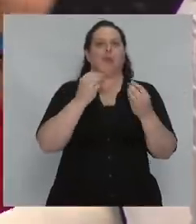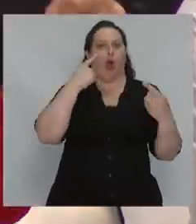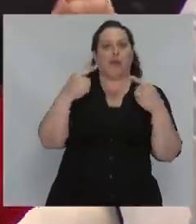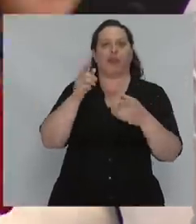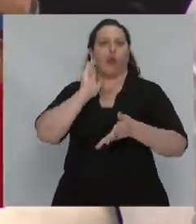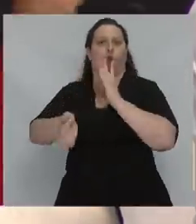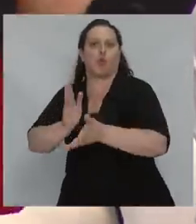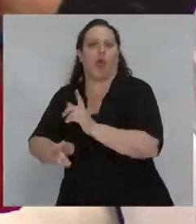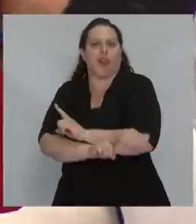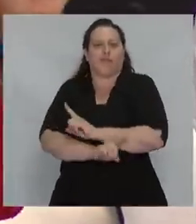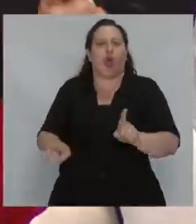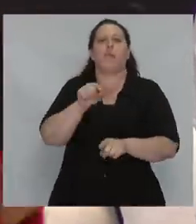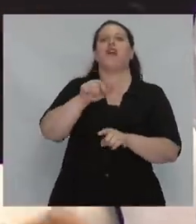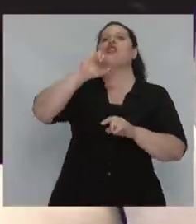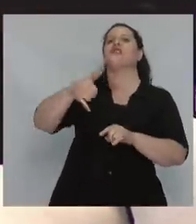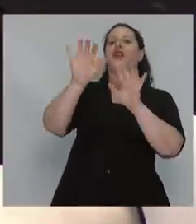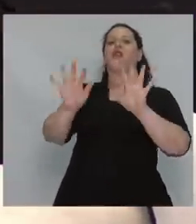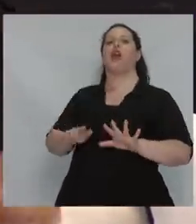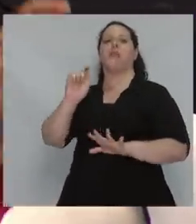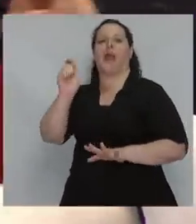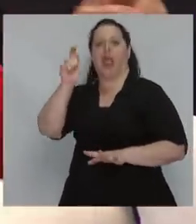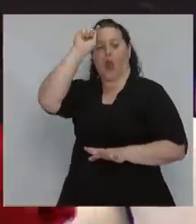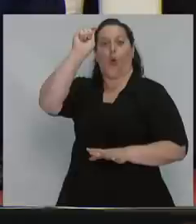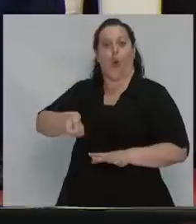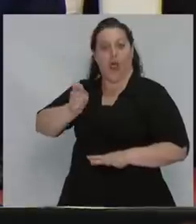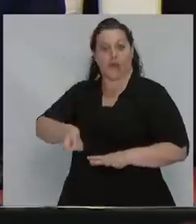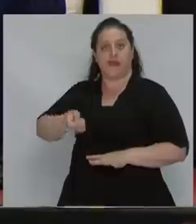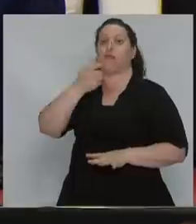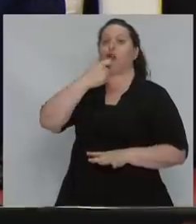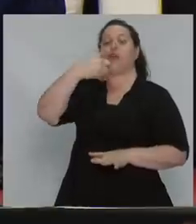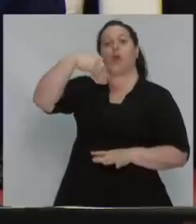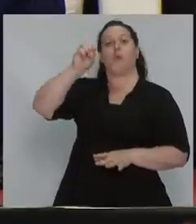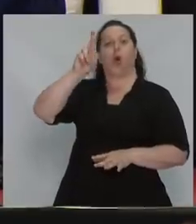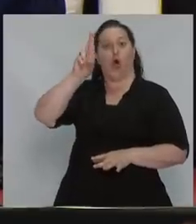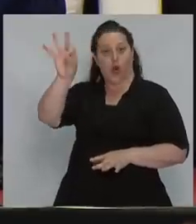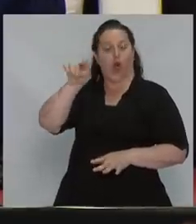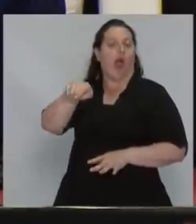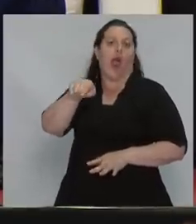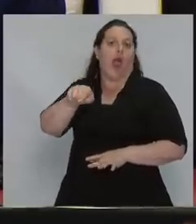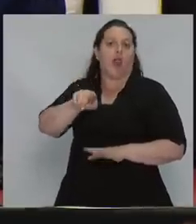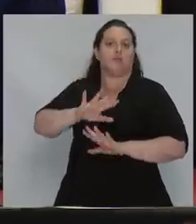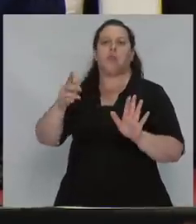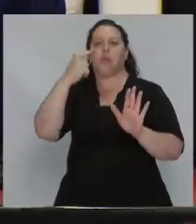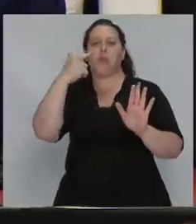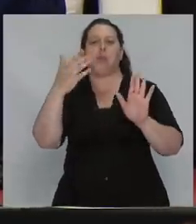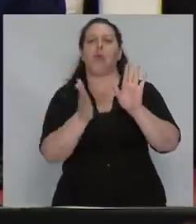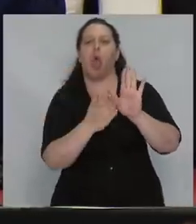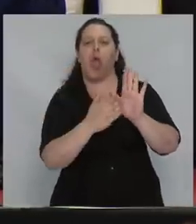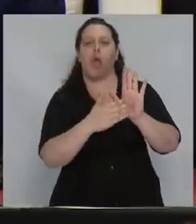década formando a jueces. Jueces como el juez Moro, que sin ningún tipo de prueba